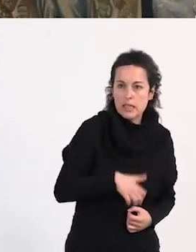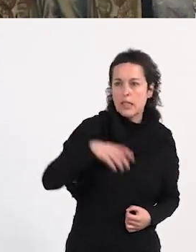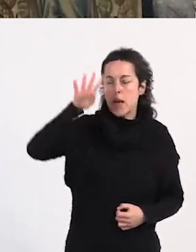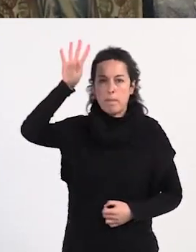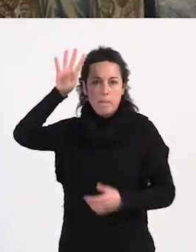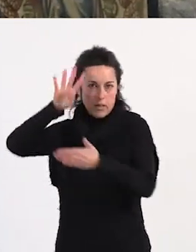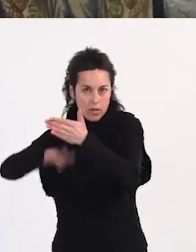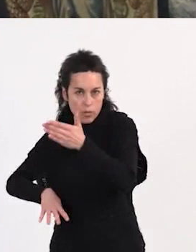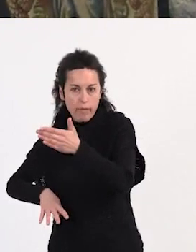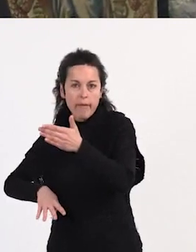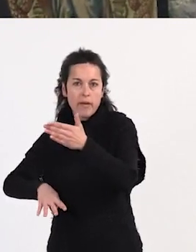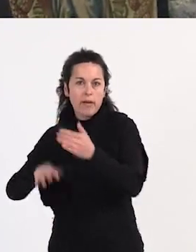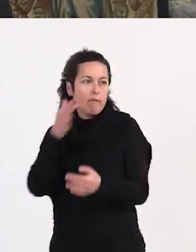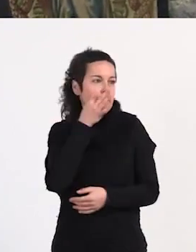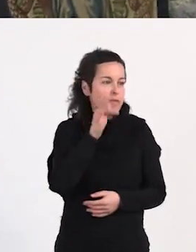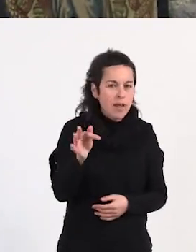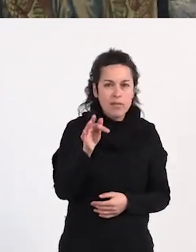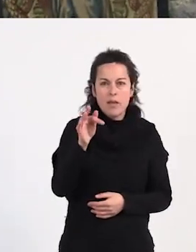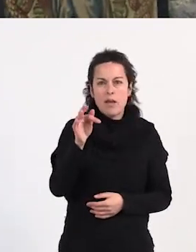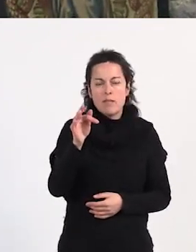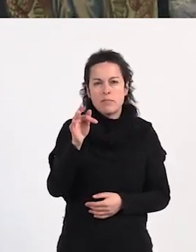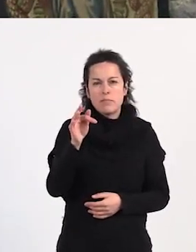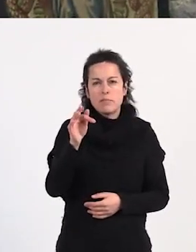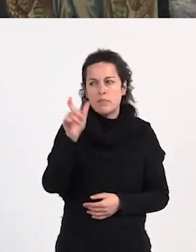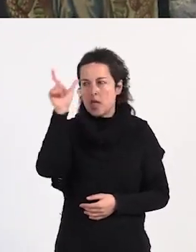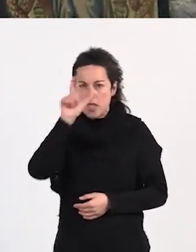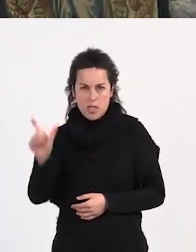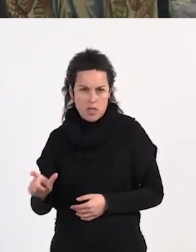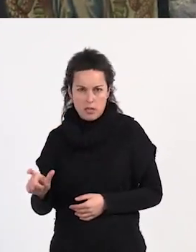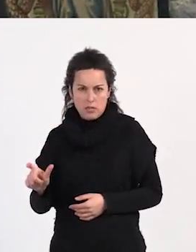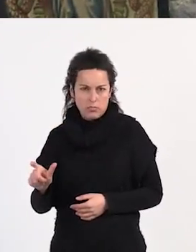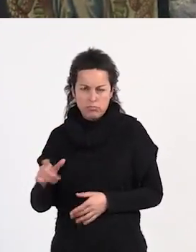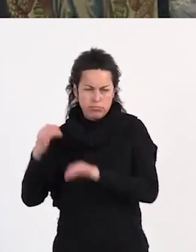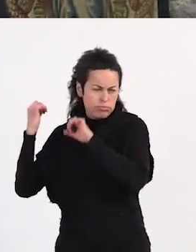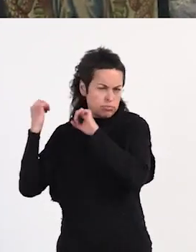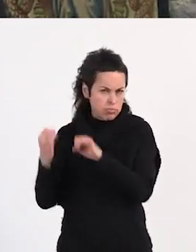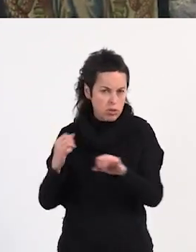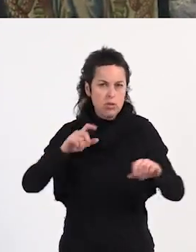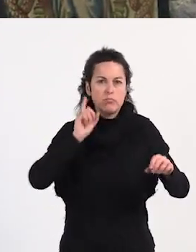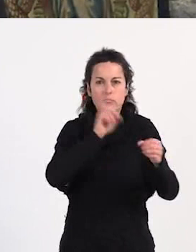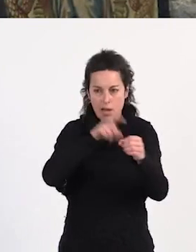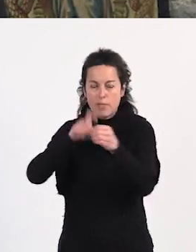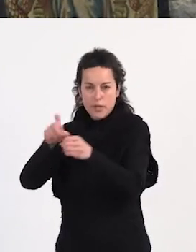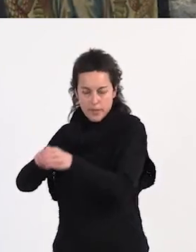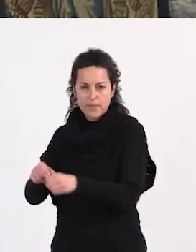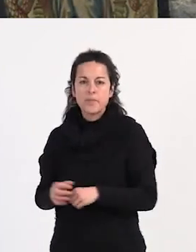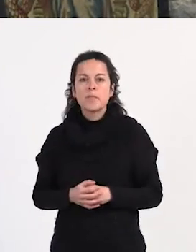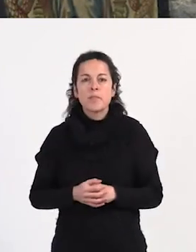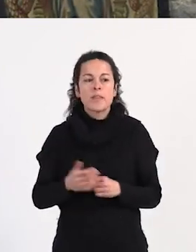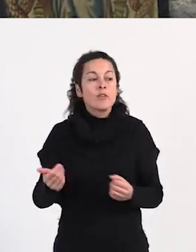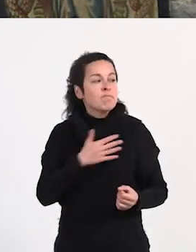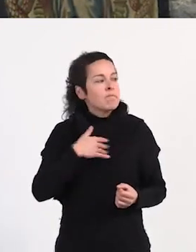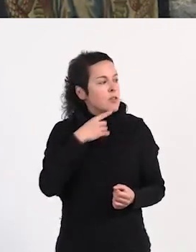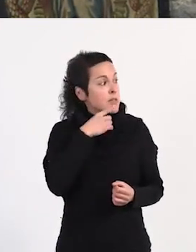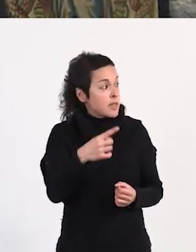en Barcelona, en Francia y en Italia. Me gustaría destacar de Paula